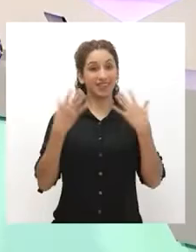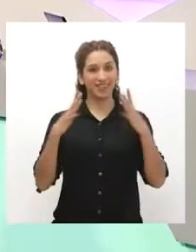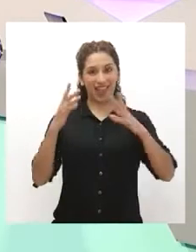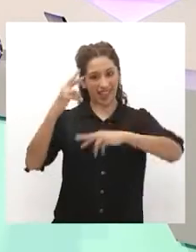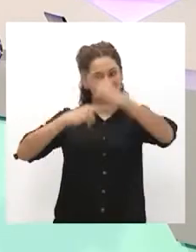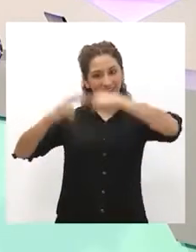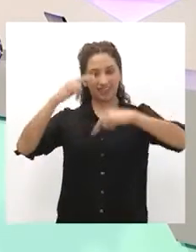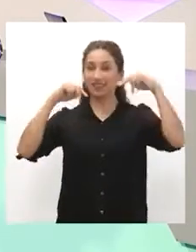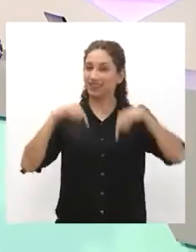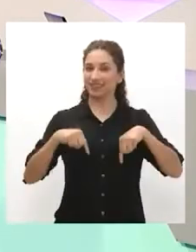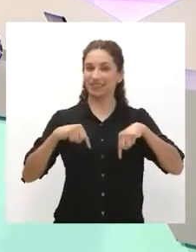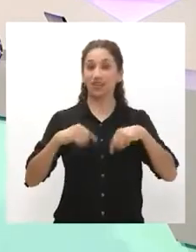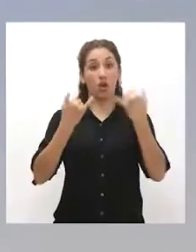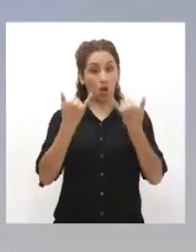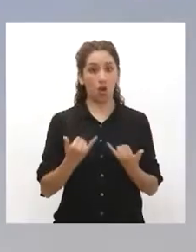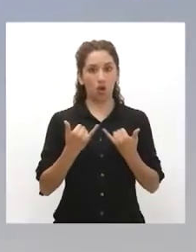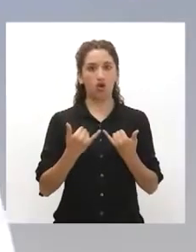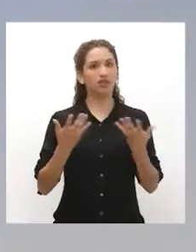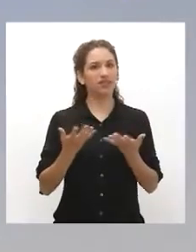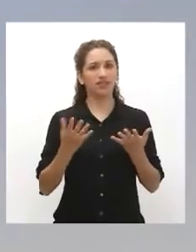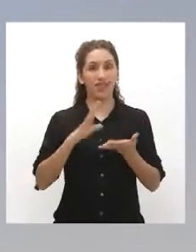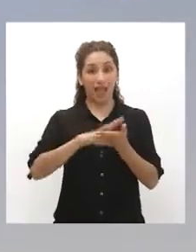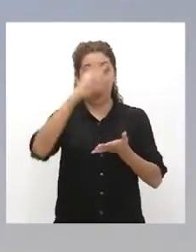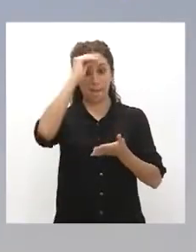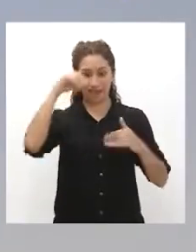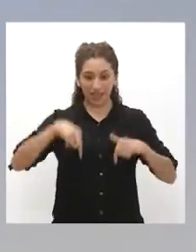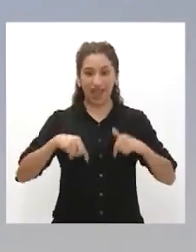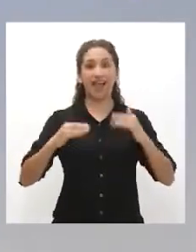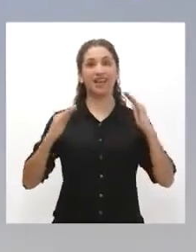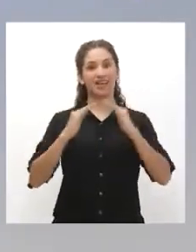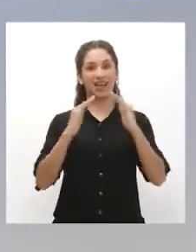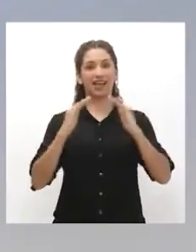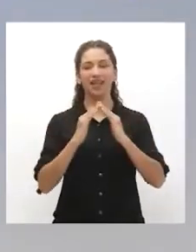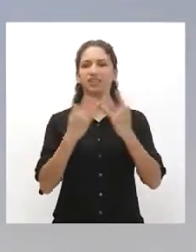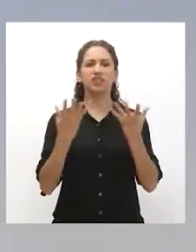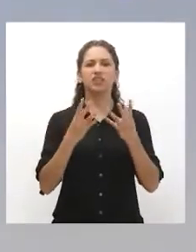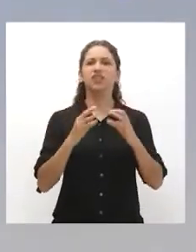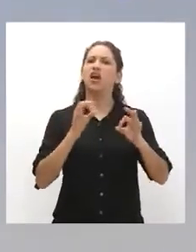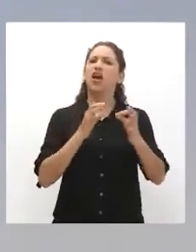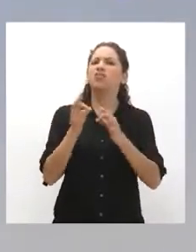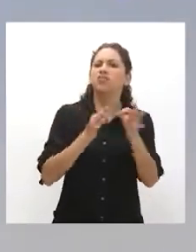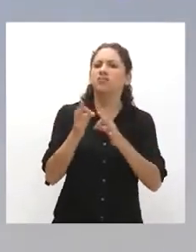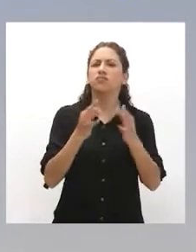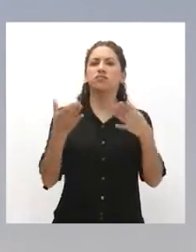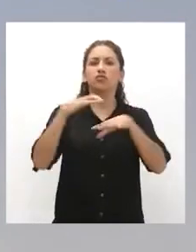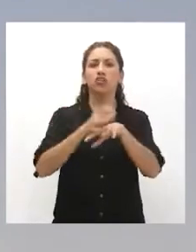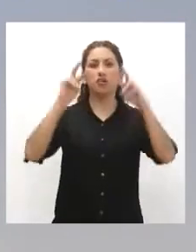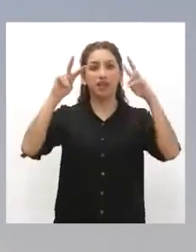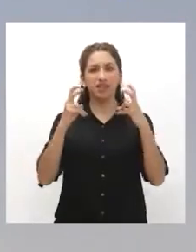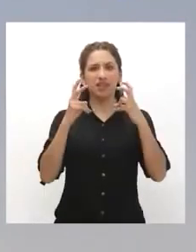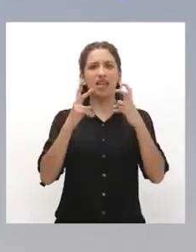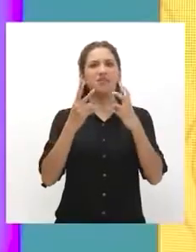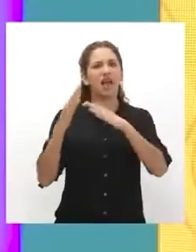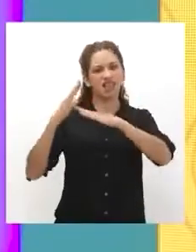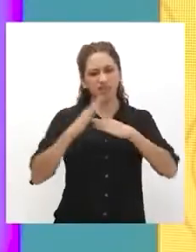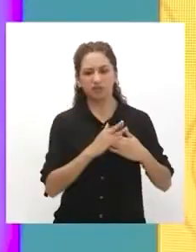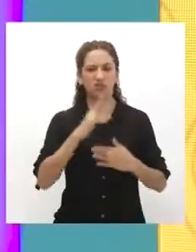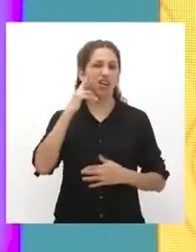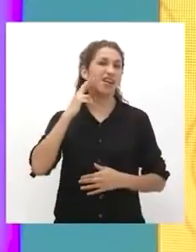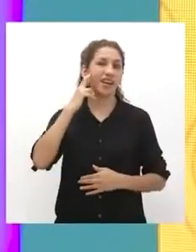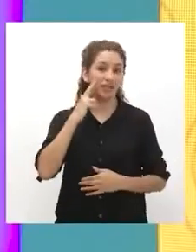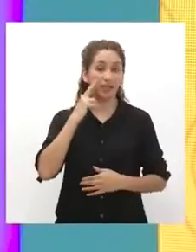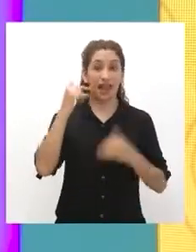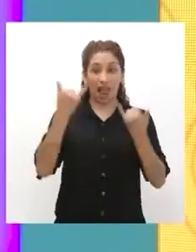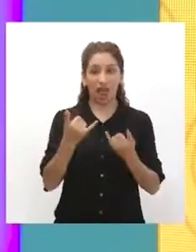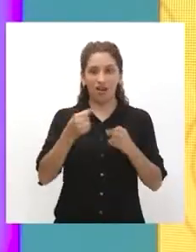Ya estamos de regreso. Hoy en Aprendo en Casa estamos hablando del problema de la discriminación étnico-racial. Tenemos